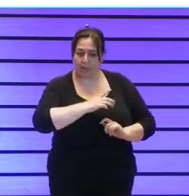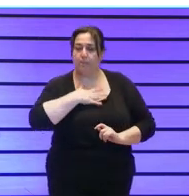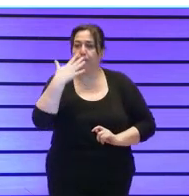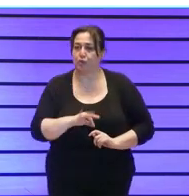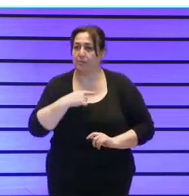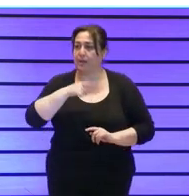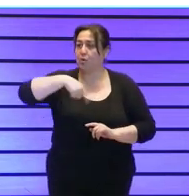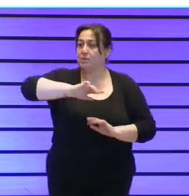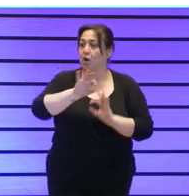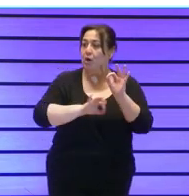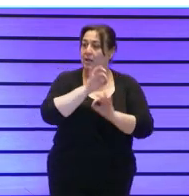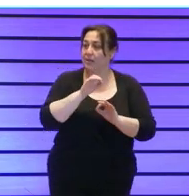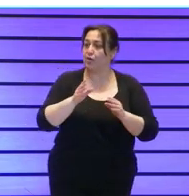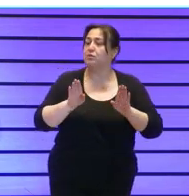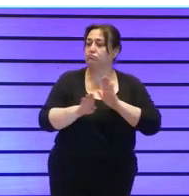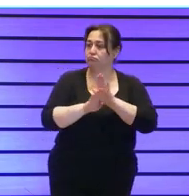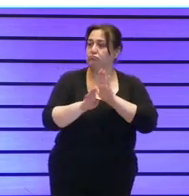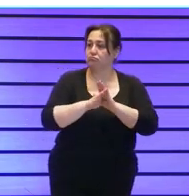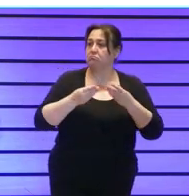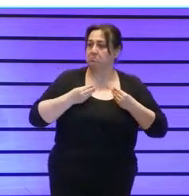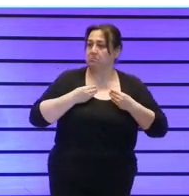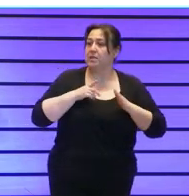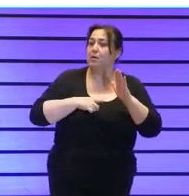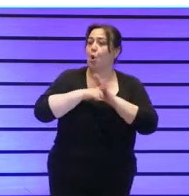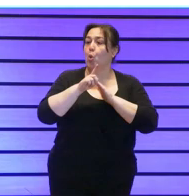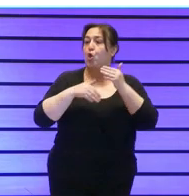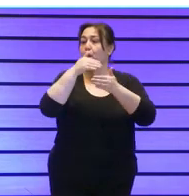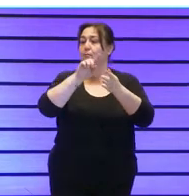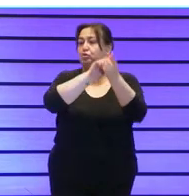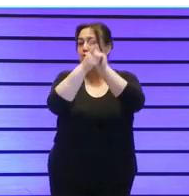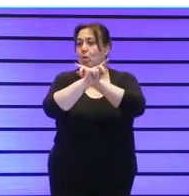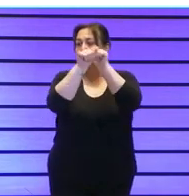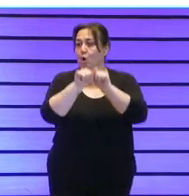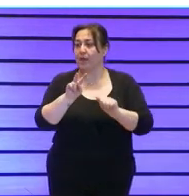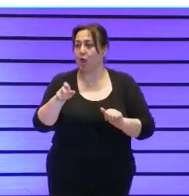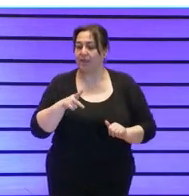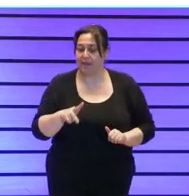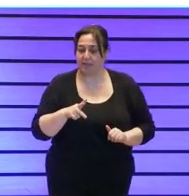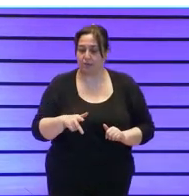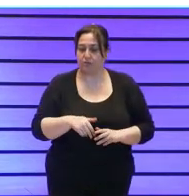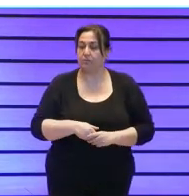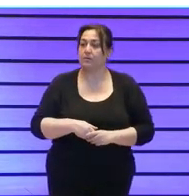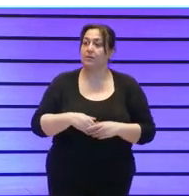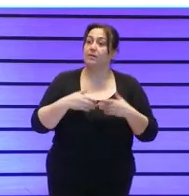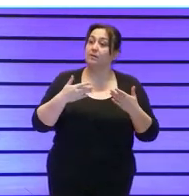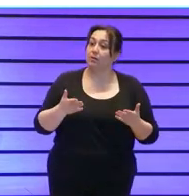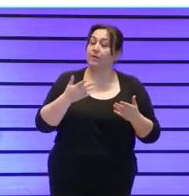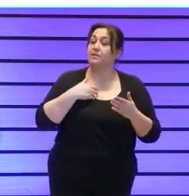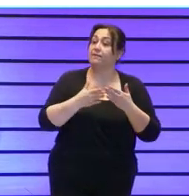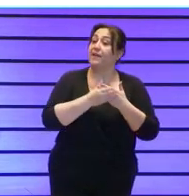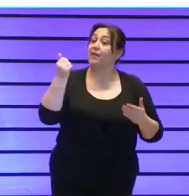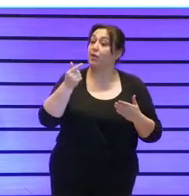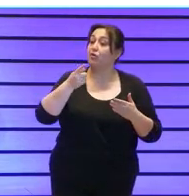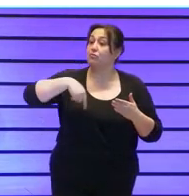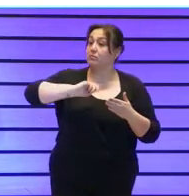organizaciones se mantengan se sostengan y evolucionemos hacia ese modelo de derechos así que aquí la federación entendida como la